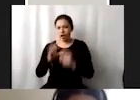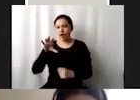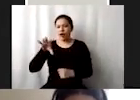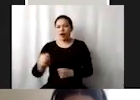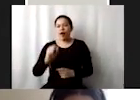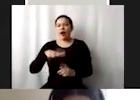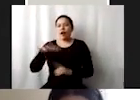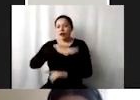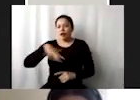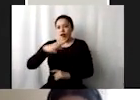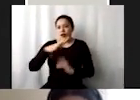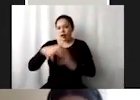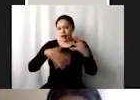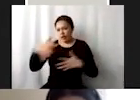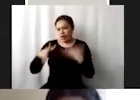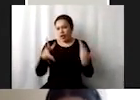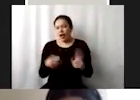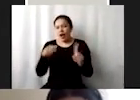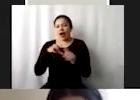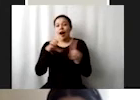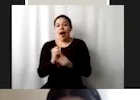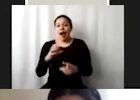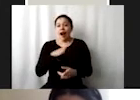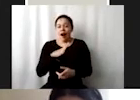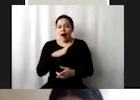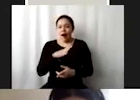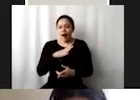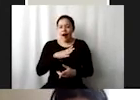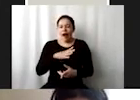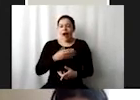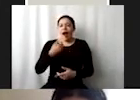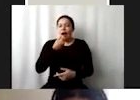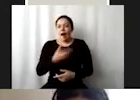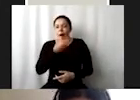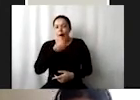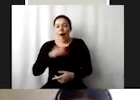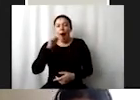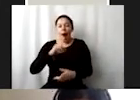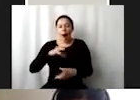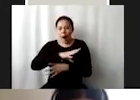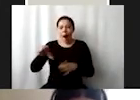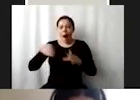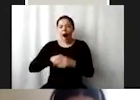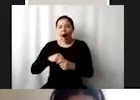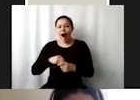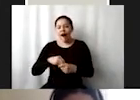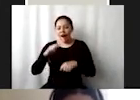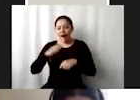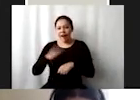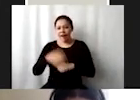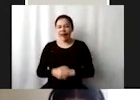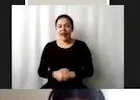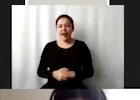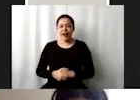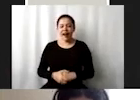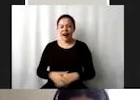el que se logre el empleo pleno y efectivo para mujeres y hombres sobre todo y aquí lo menciona tal cual las